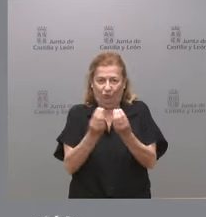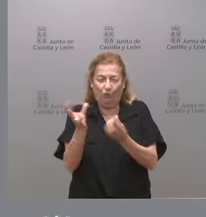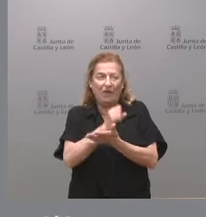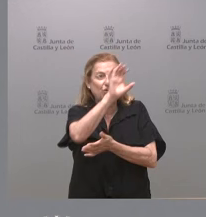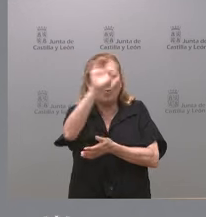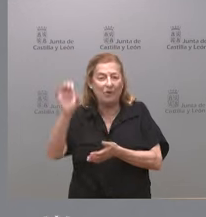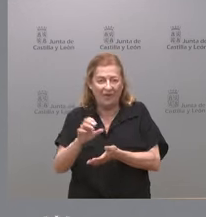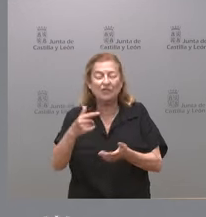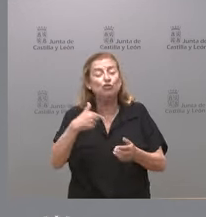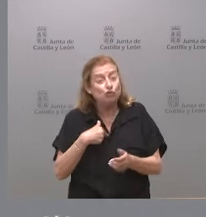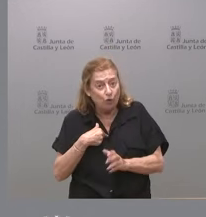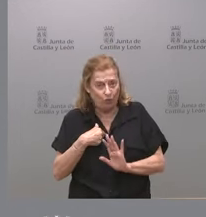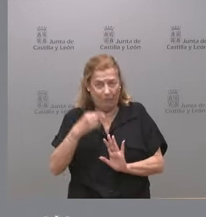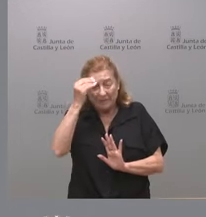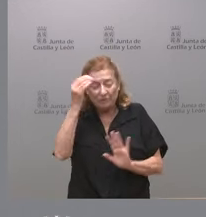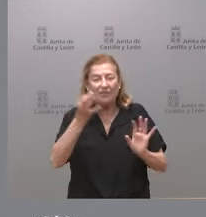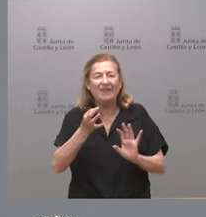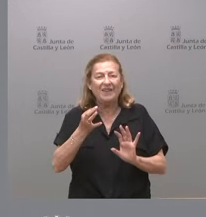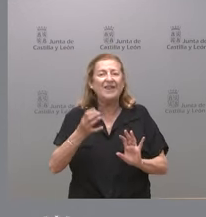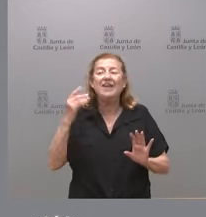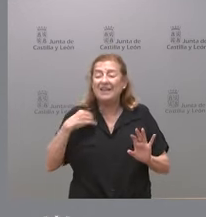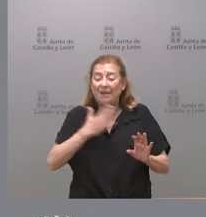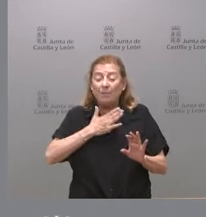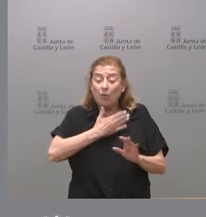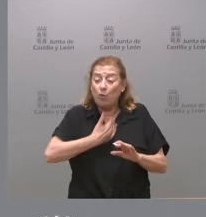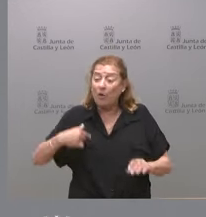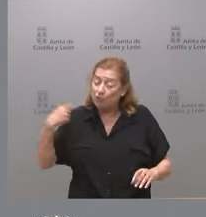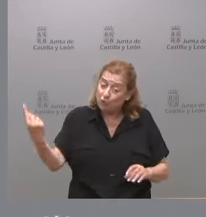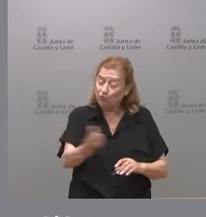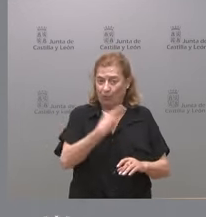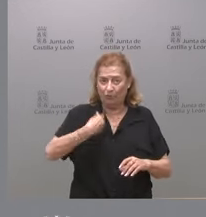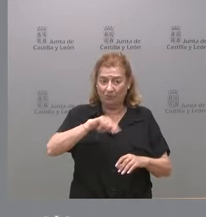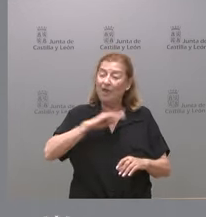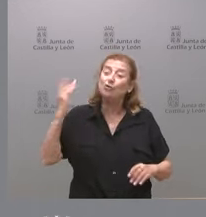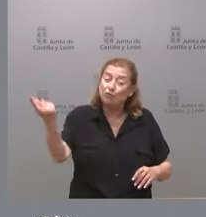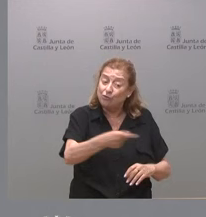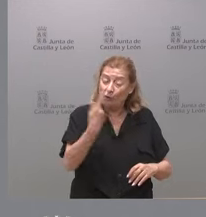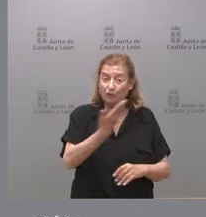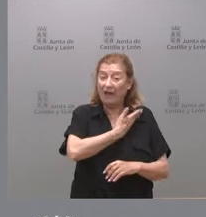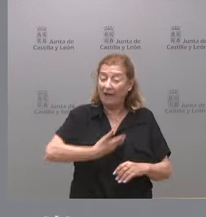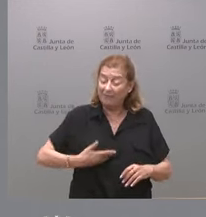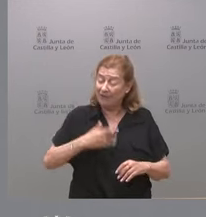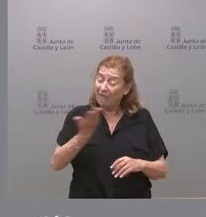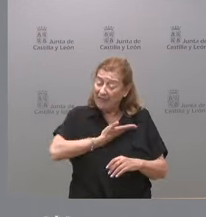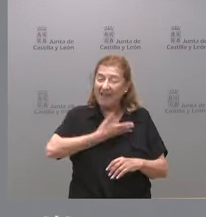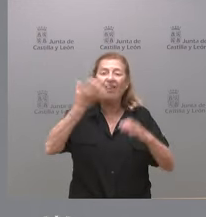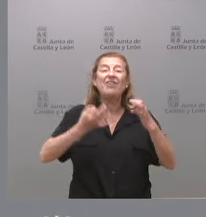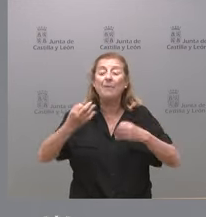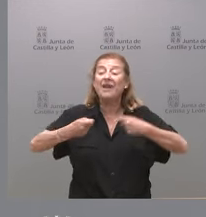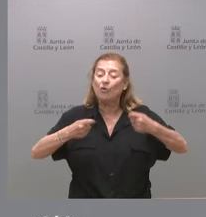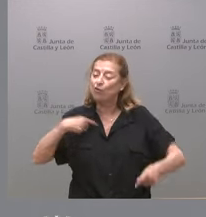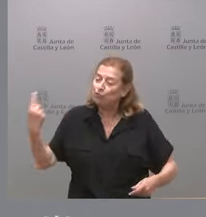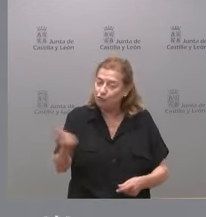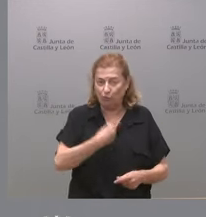autónomas yo sostengo que lo que es de todos y lo que a todos afecta tiene que ser negociado entre todos